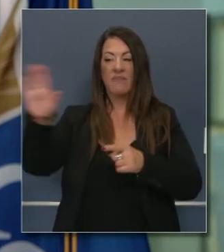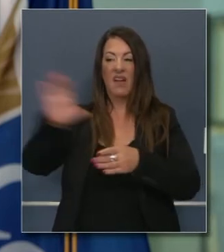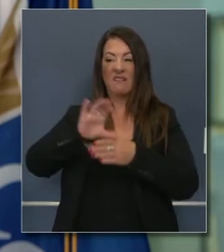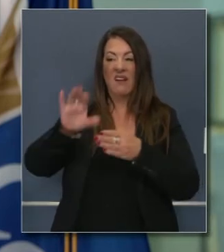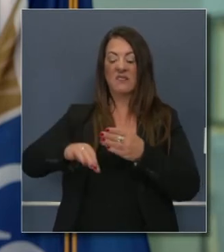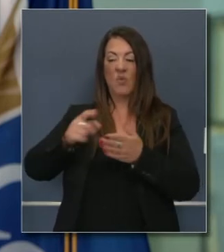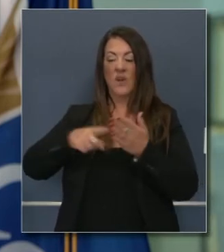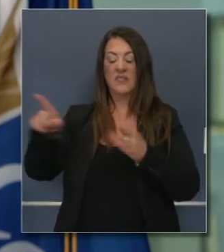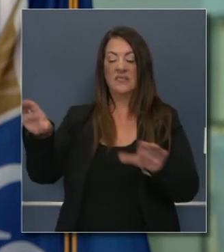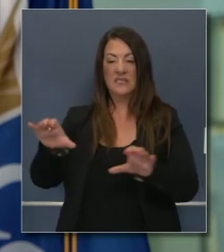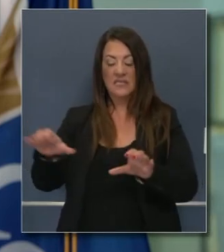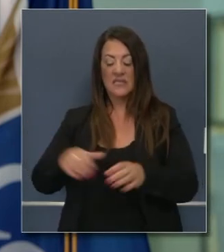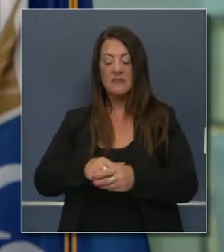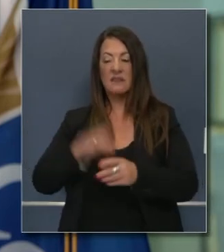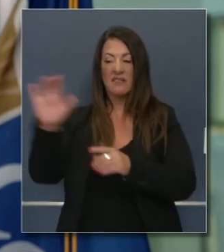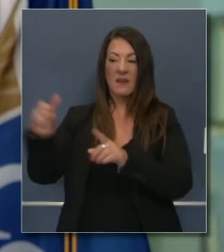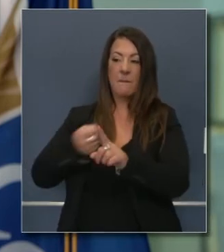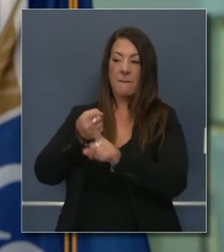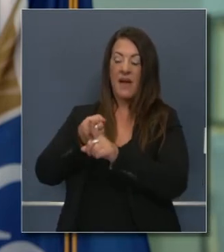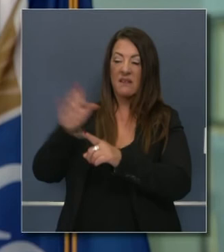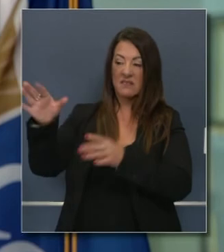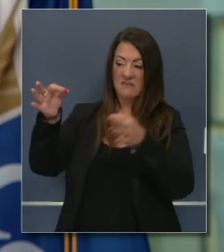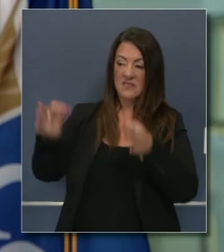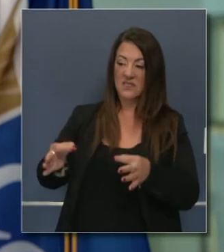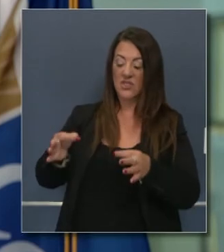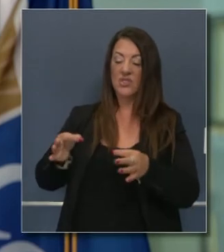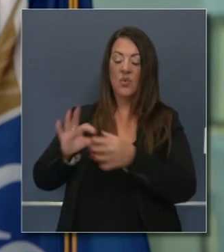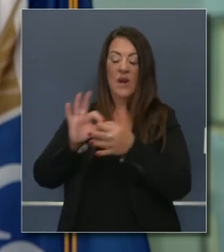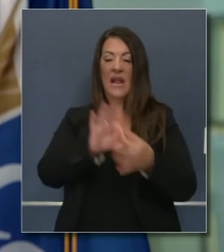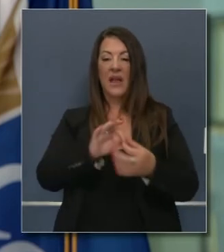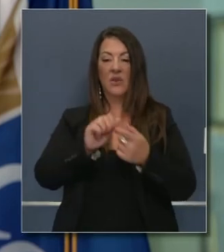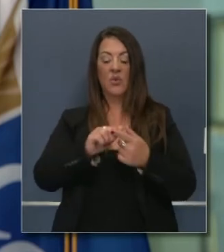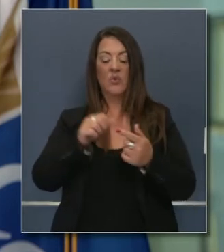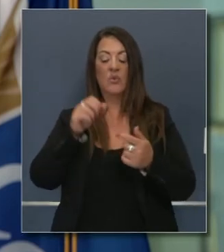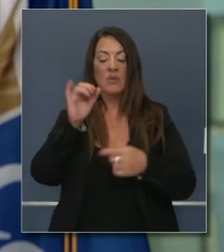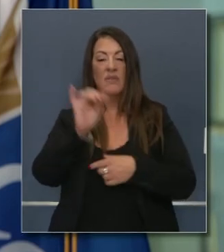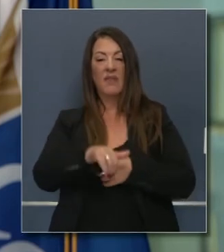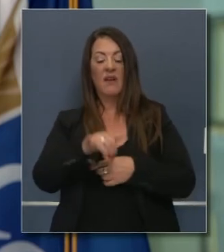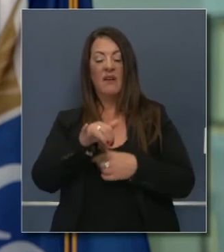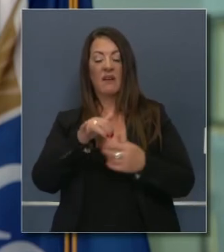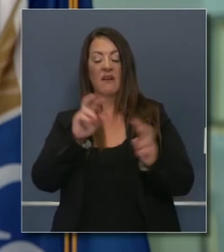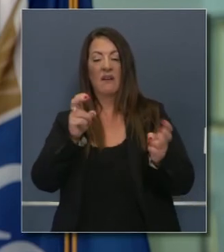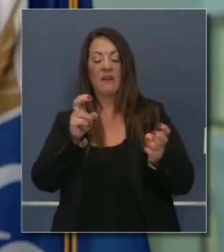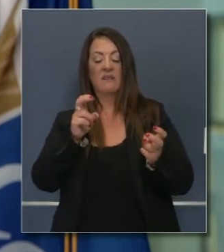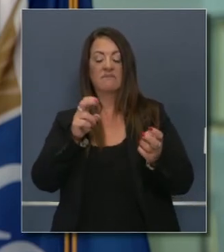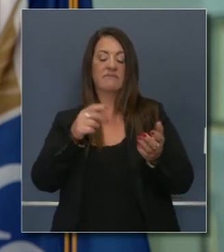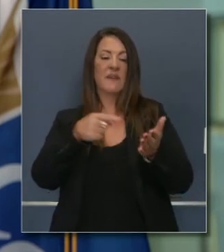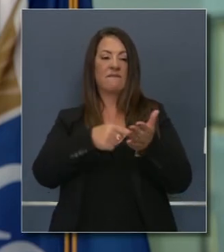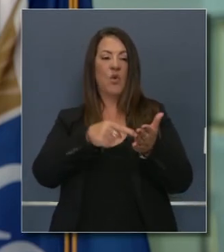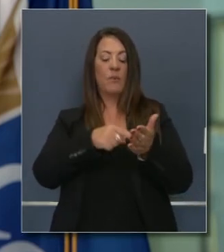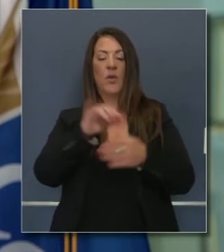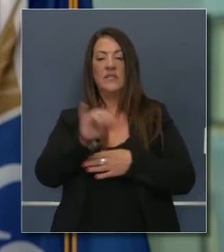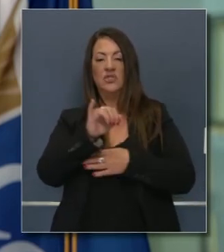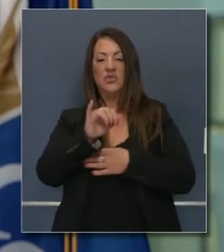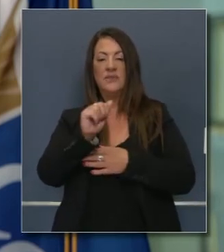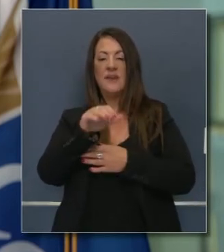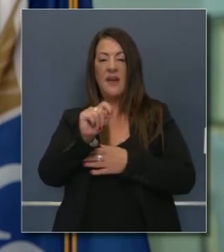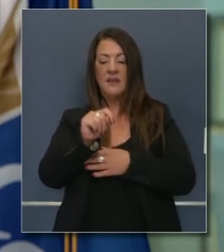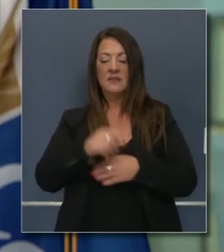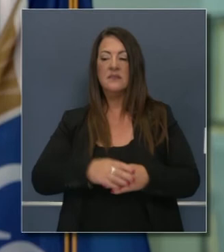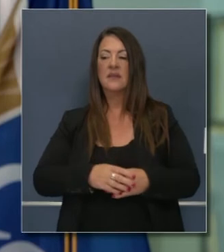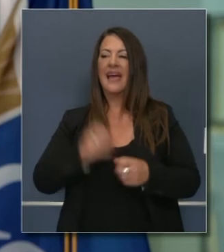visto tiene que ver con el impacto de esa decisión del aumento del número total de personas